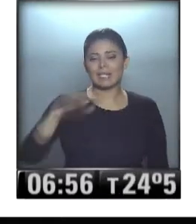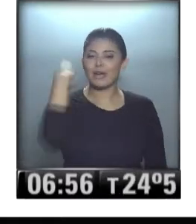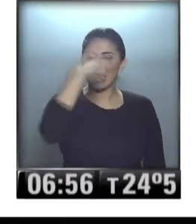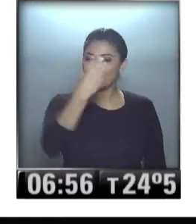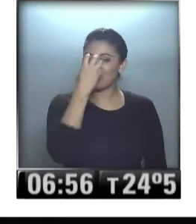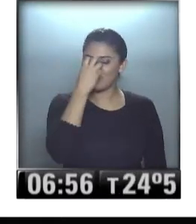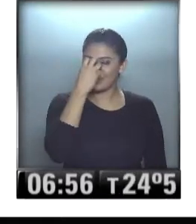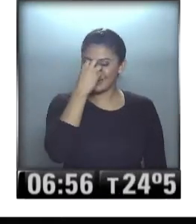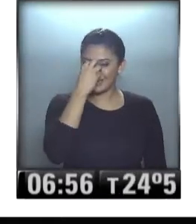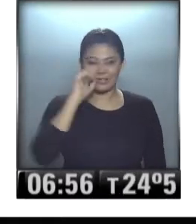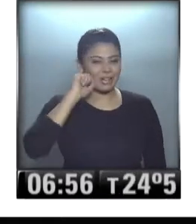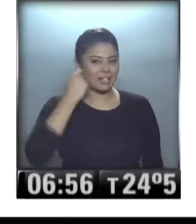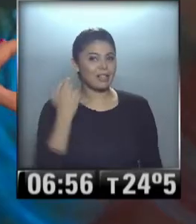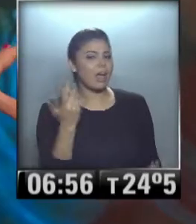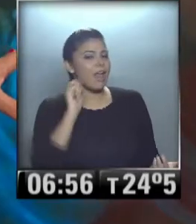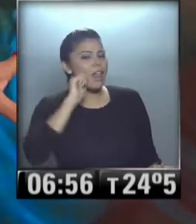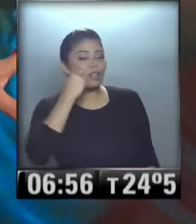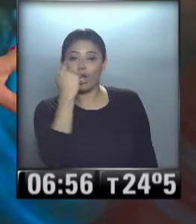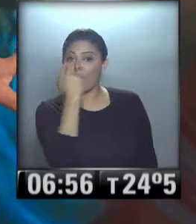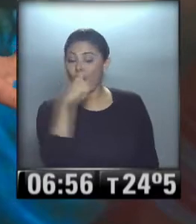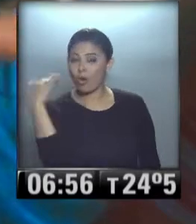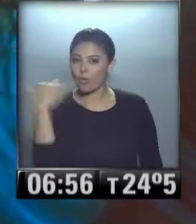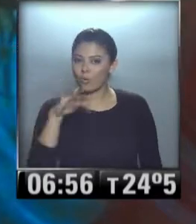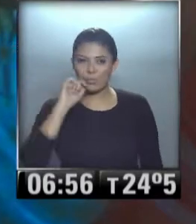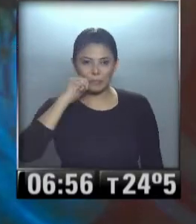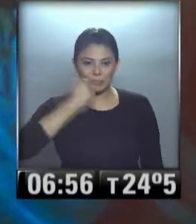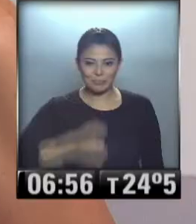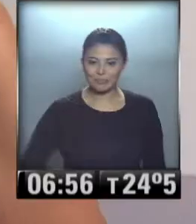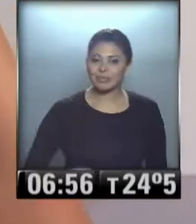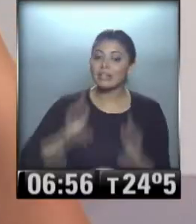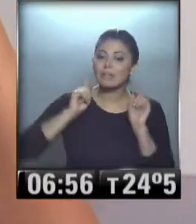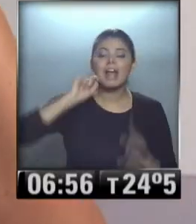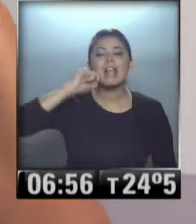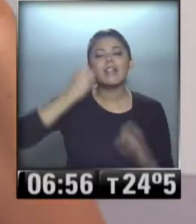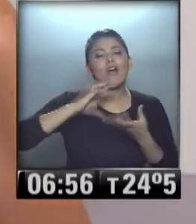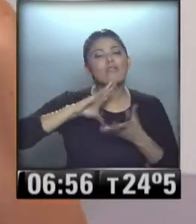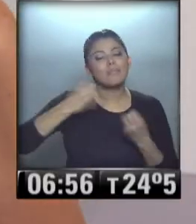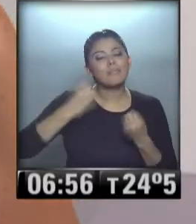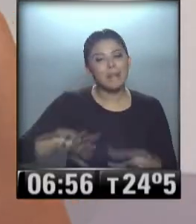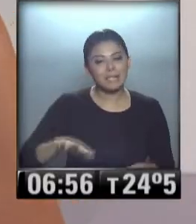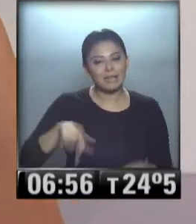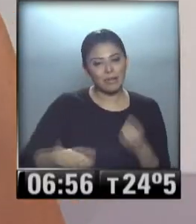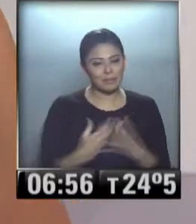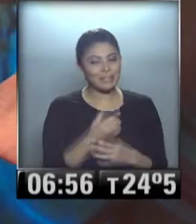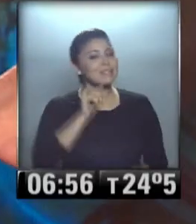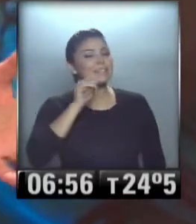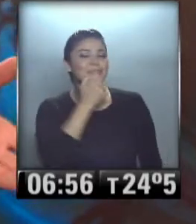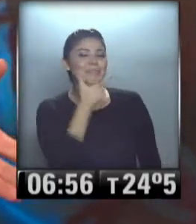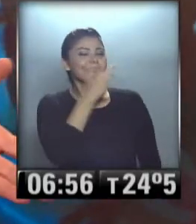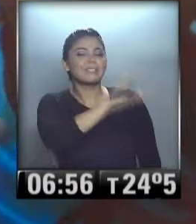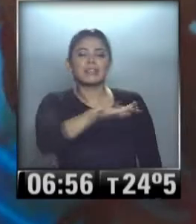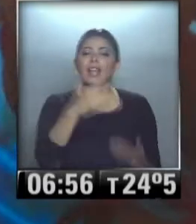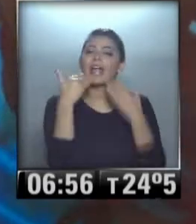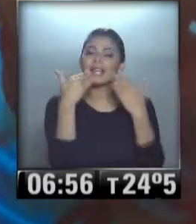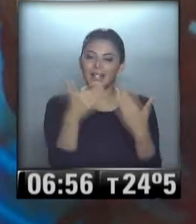preciosos. Ay, payasos preciosos. Divinos, qué hojasos. Y qué linda manera de empezar la mañana, Nadia, también, Sí, con una sonrisa de los chicos,